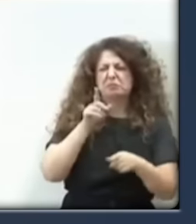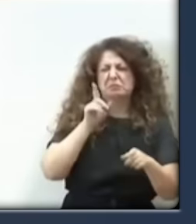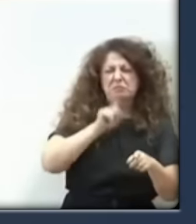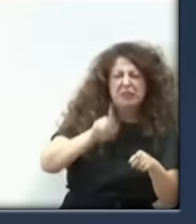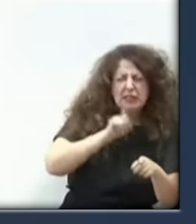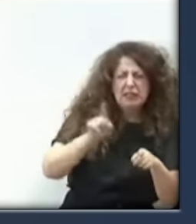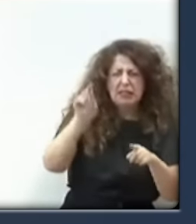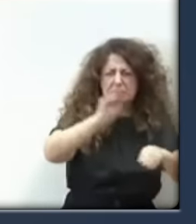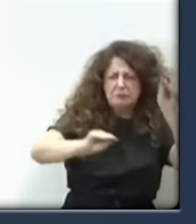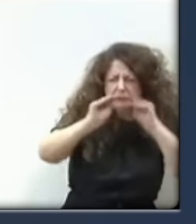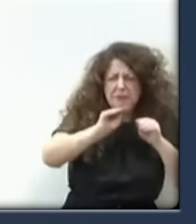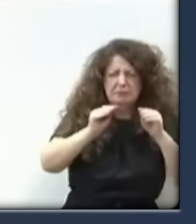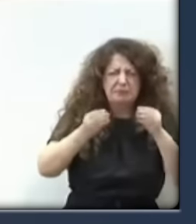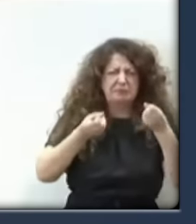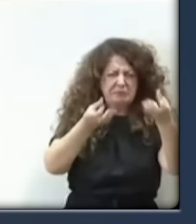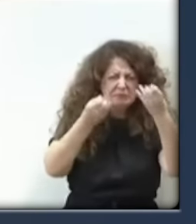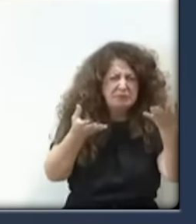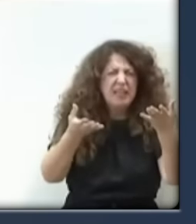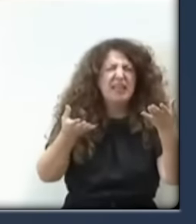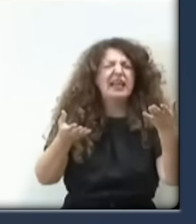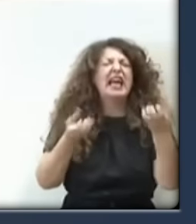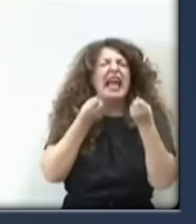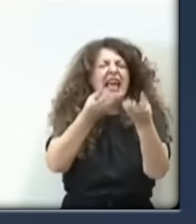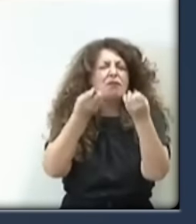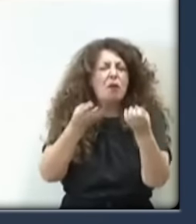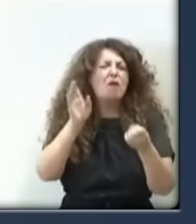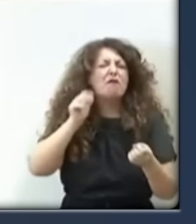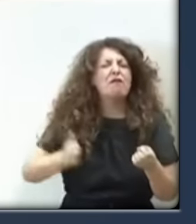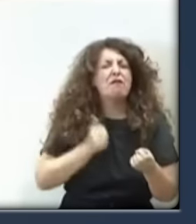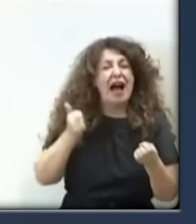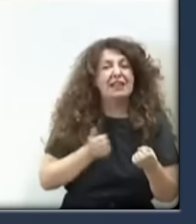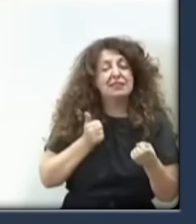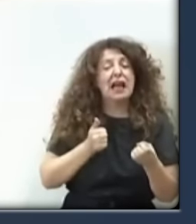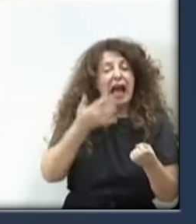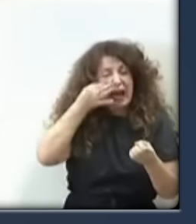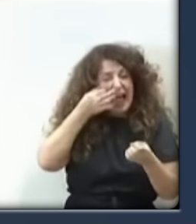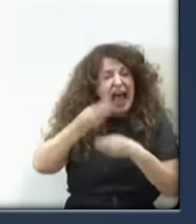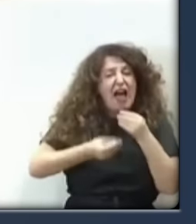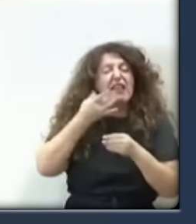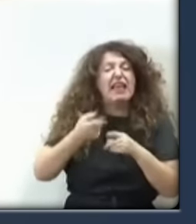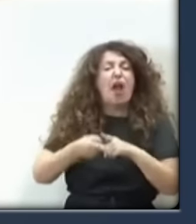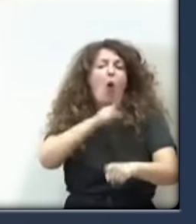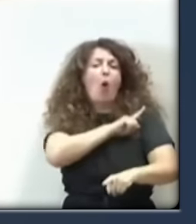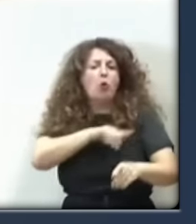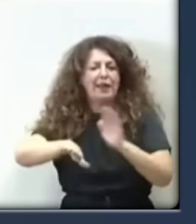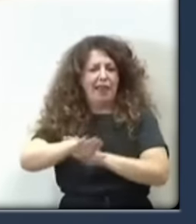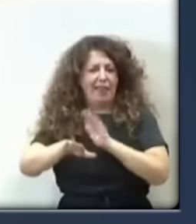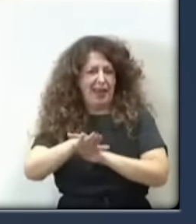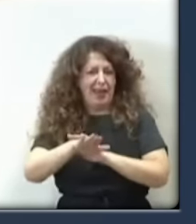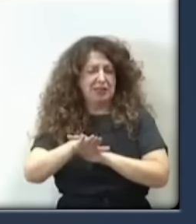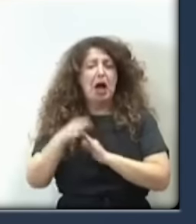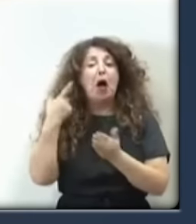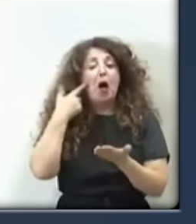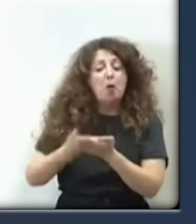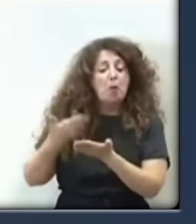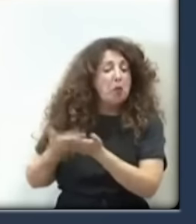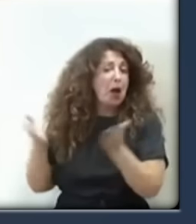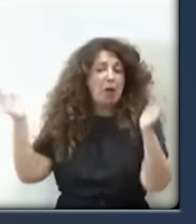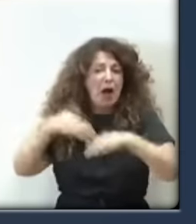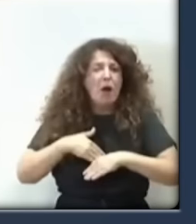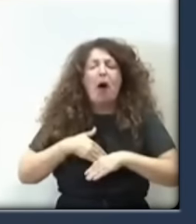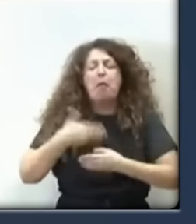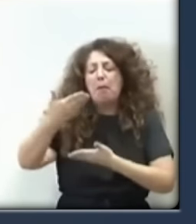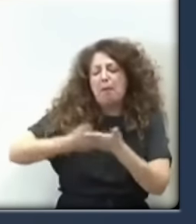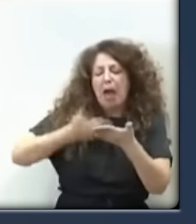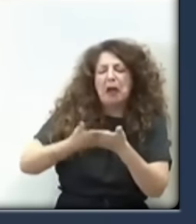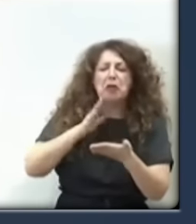informaciones falsas de organizaciones de ultraderecha que sin ningún tipo de prueba, con recortes periodísticos, se